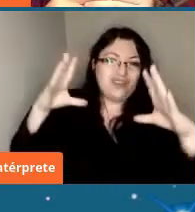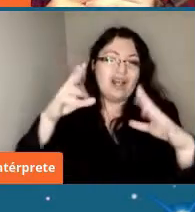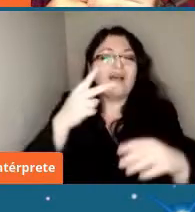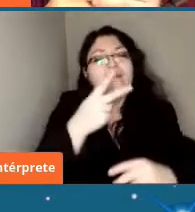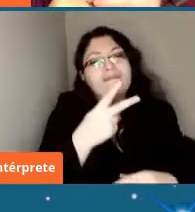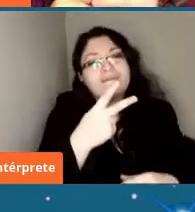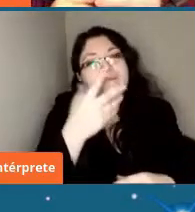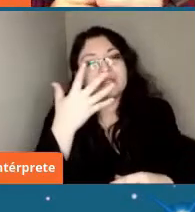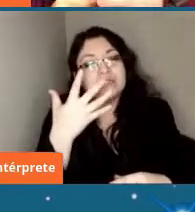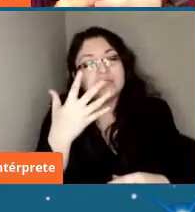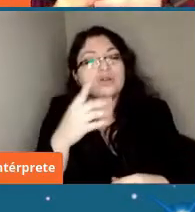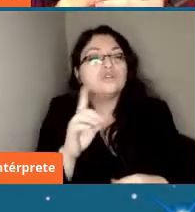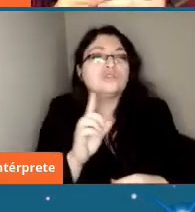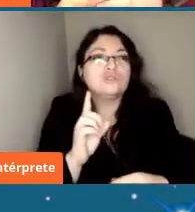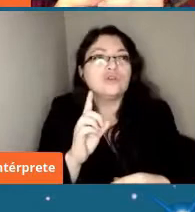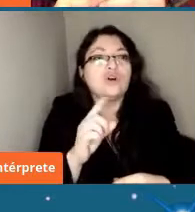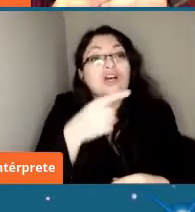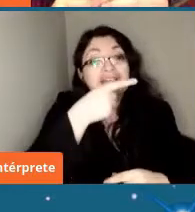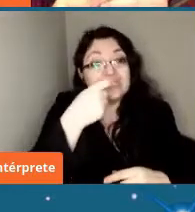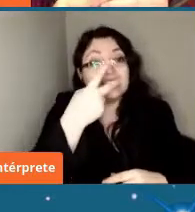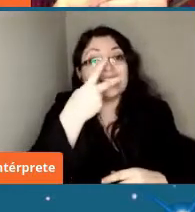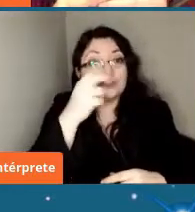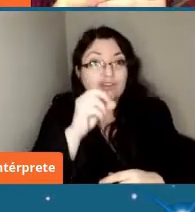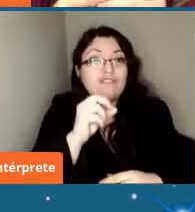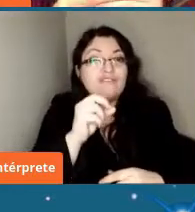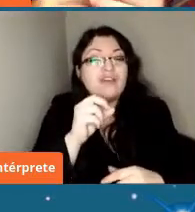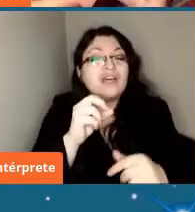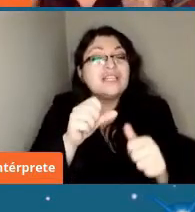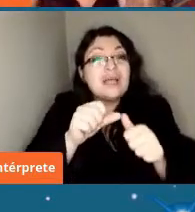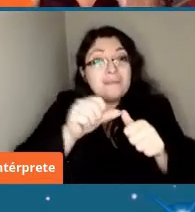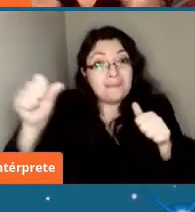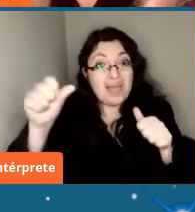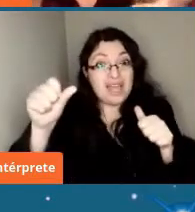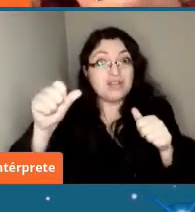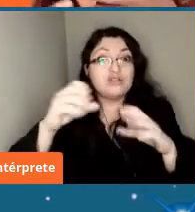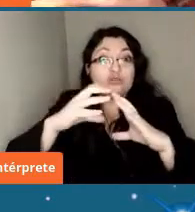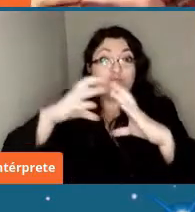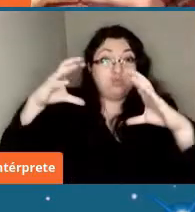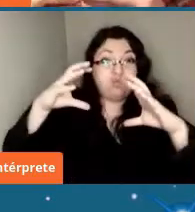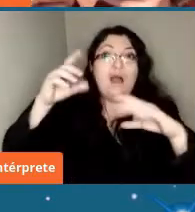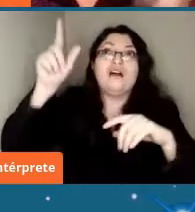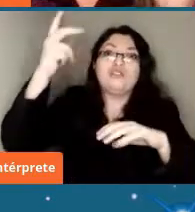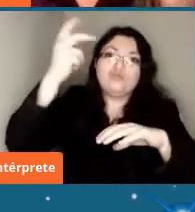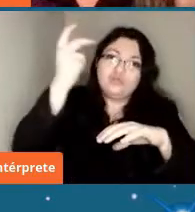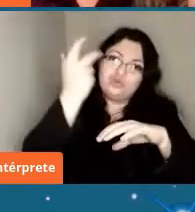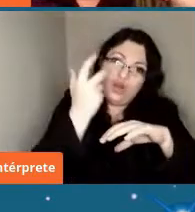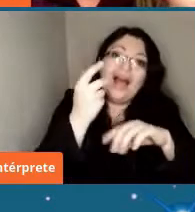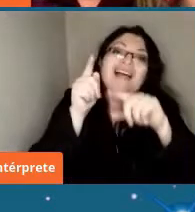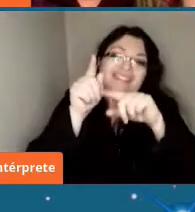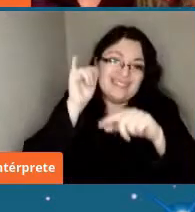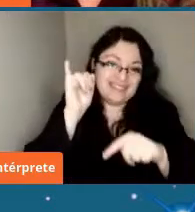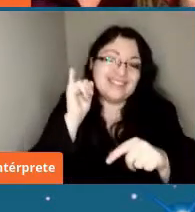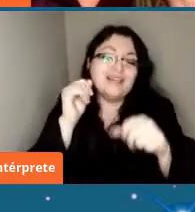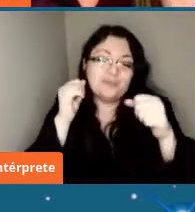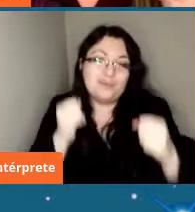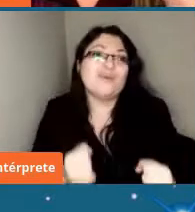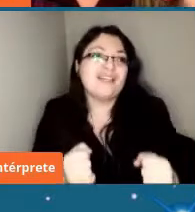no a 120 metros de diámetro con eso sí podemos hacer ya